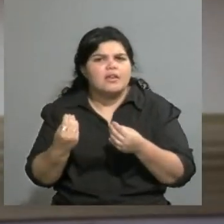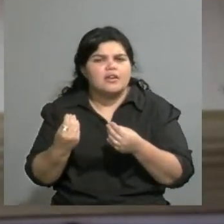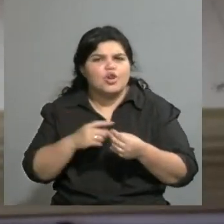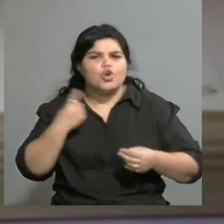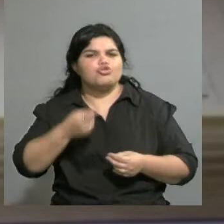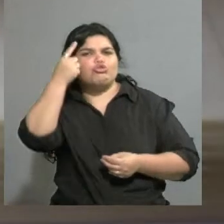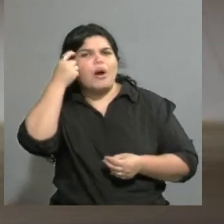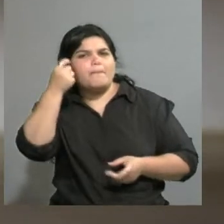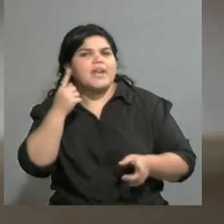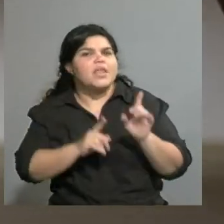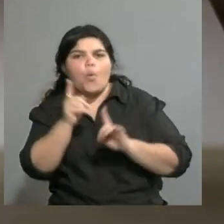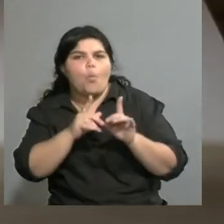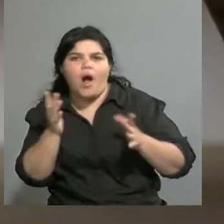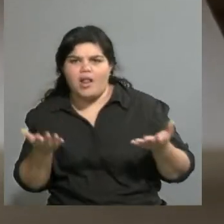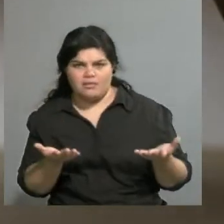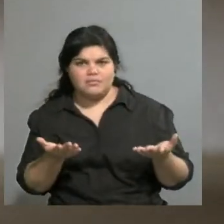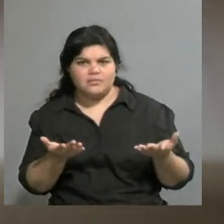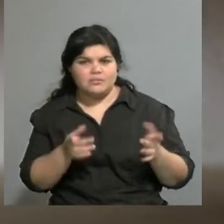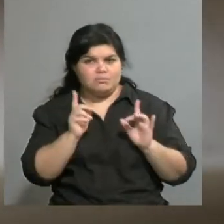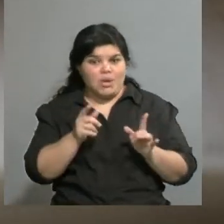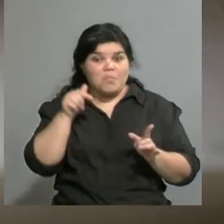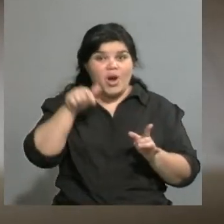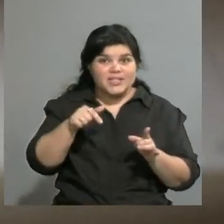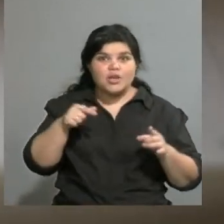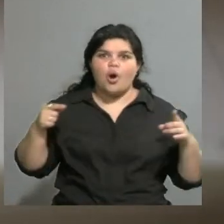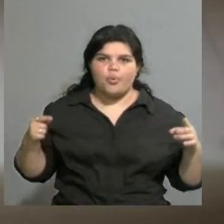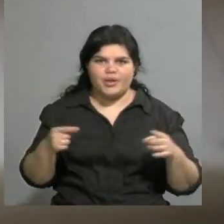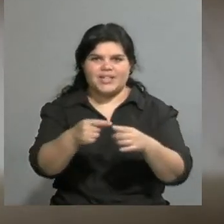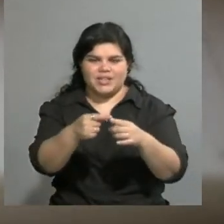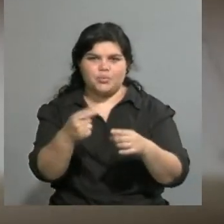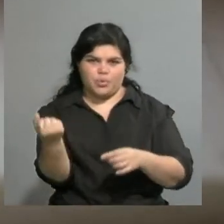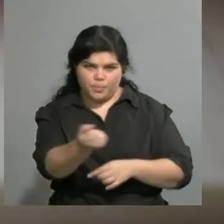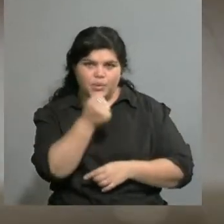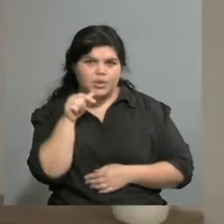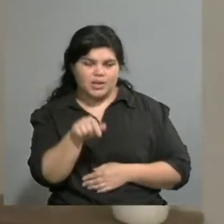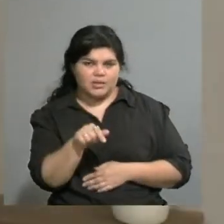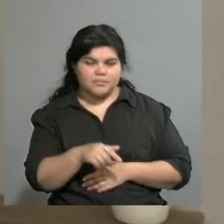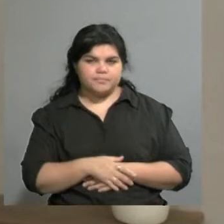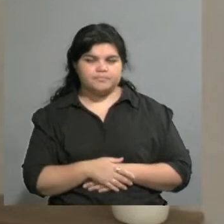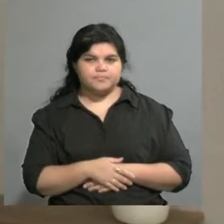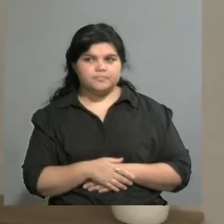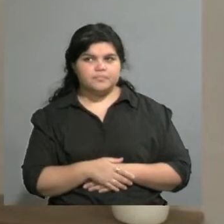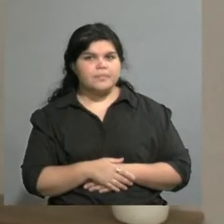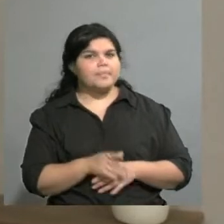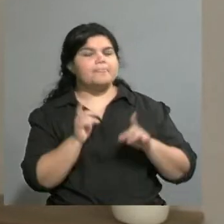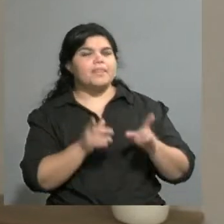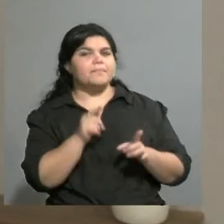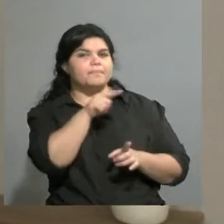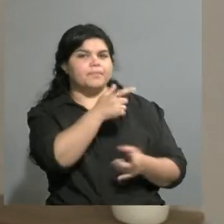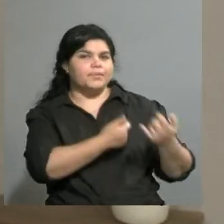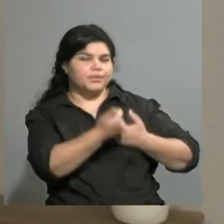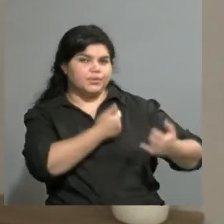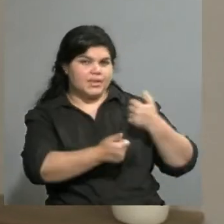Creo que es un poco también la búsqueda que hemos ido transitando. Y esa movilidad tiene que ver un poco con